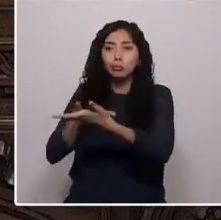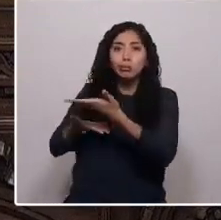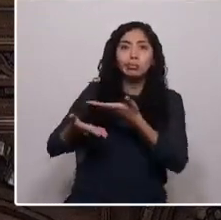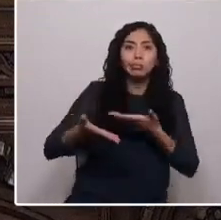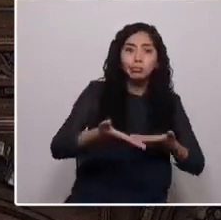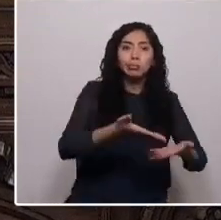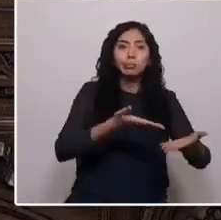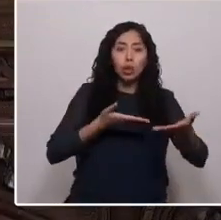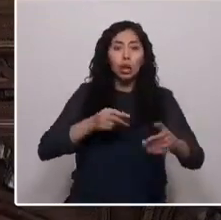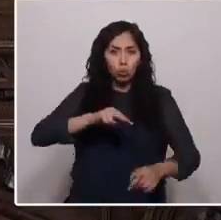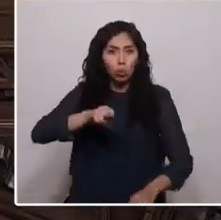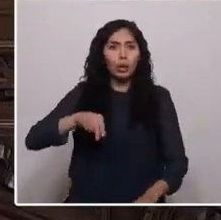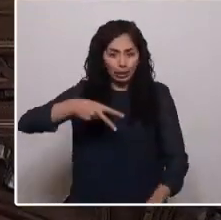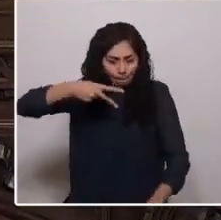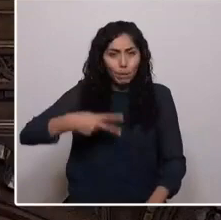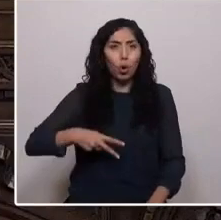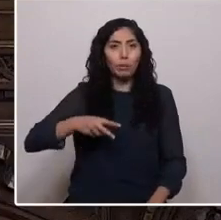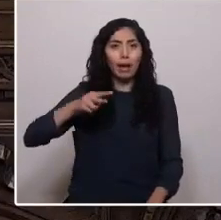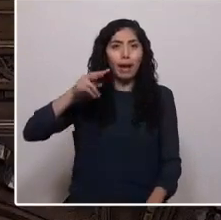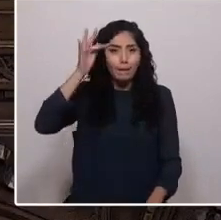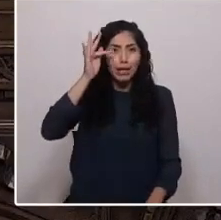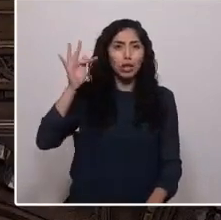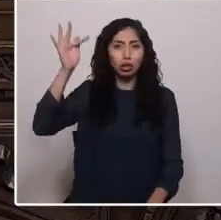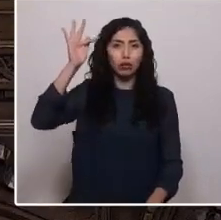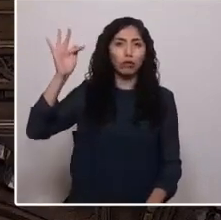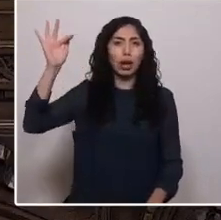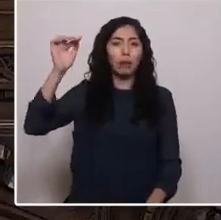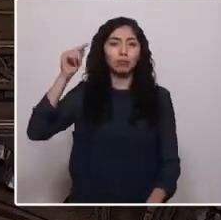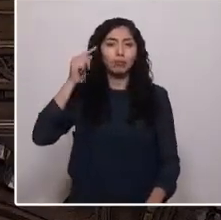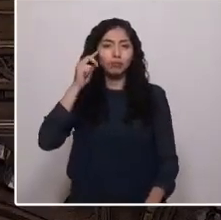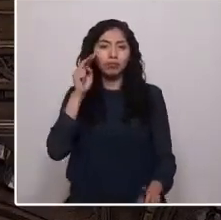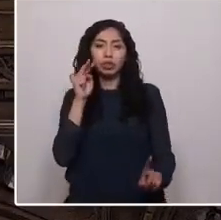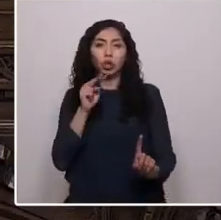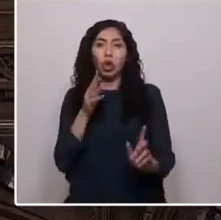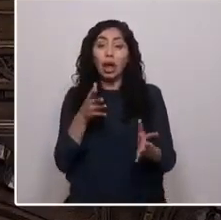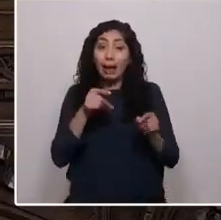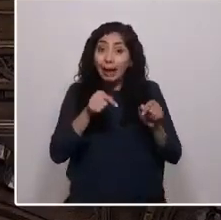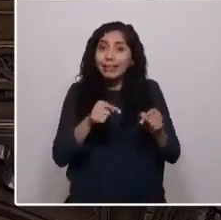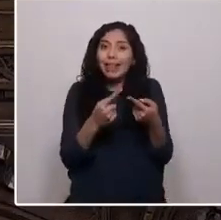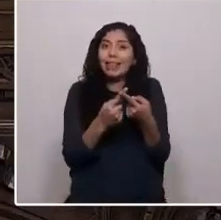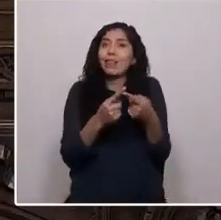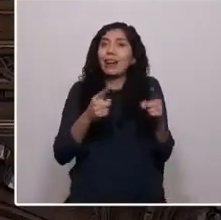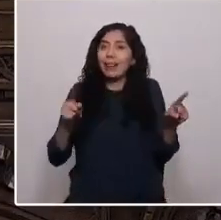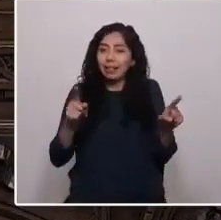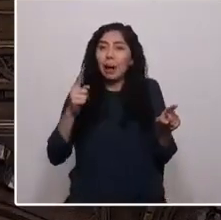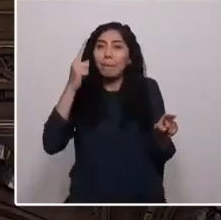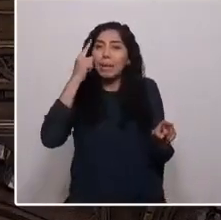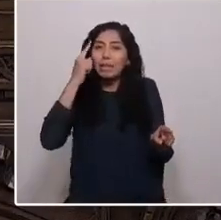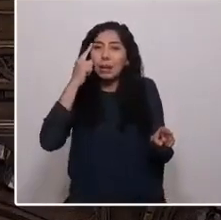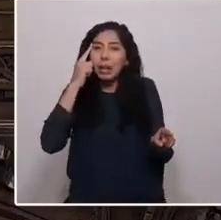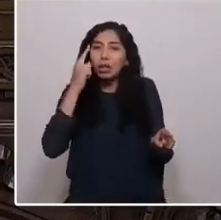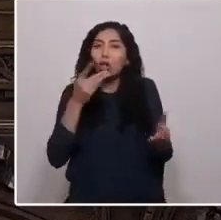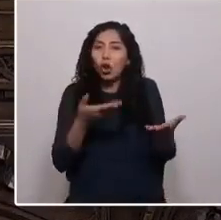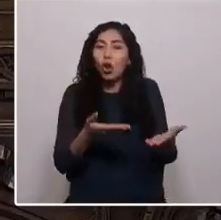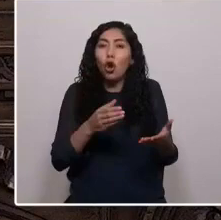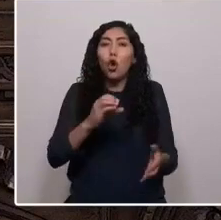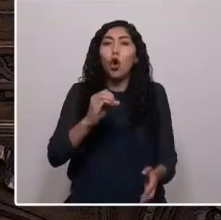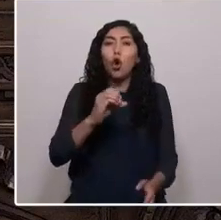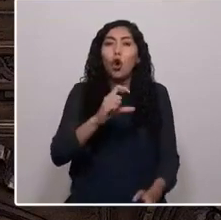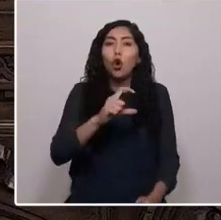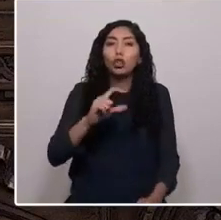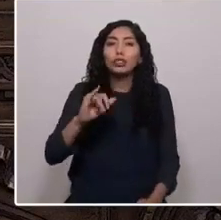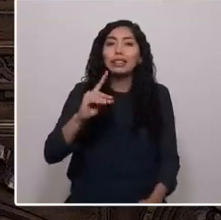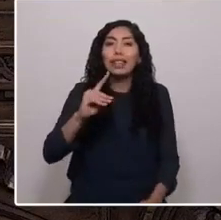filosofía. Esa es la gran diferencia que existe con el pensamiento occidental. Nosotros y nosotras